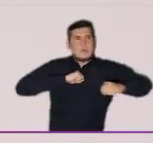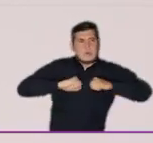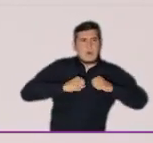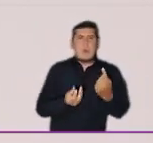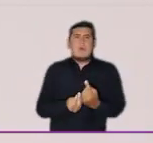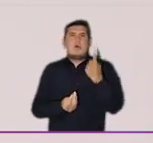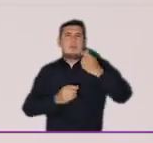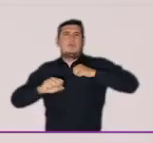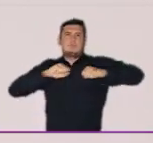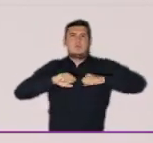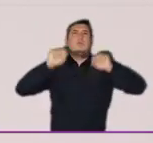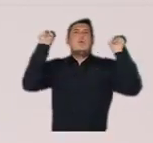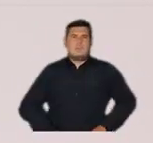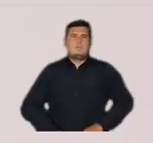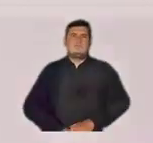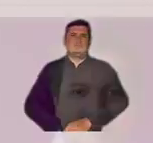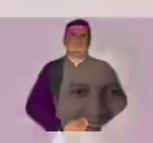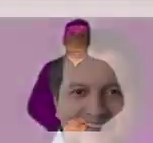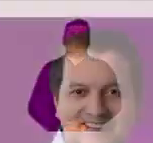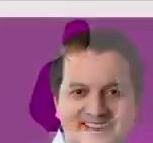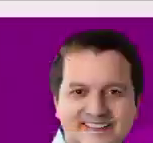hacer política aún es posible.